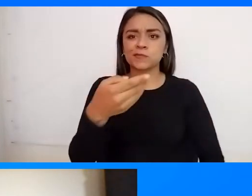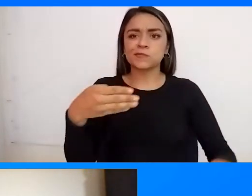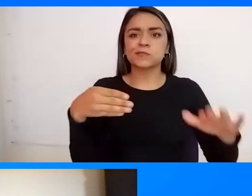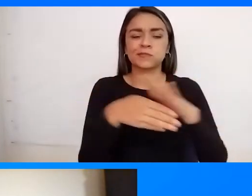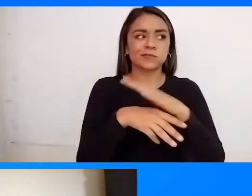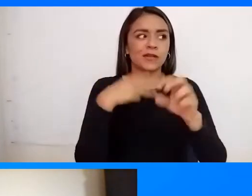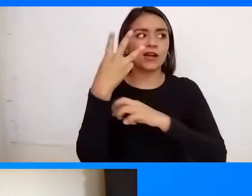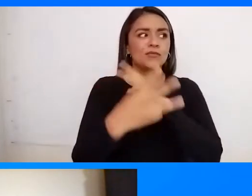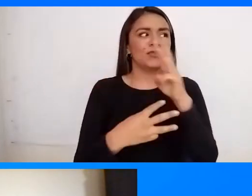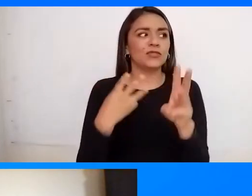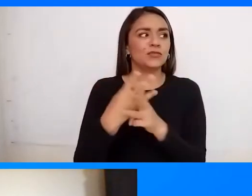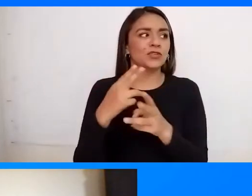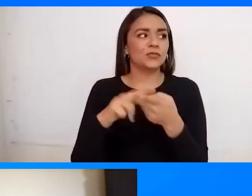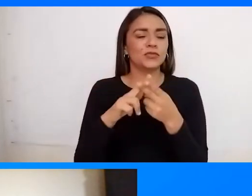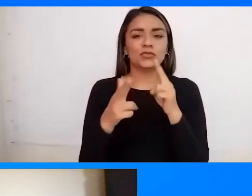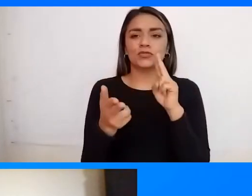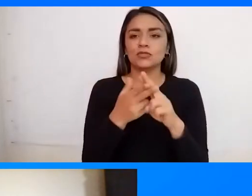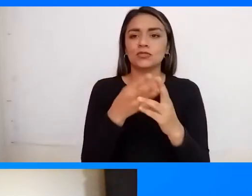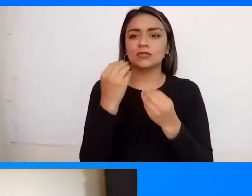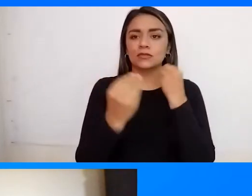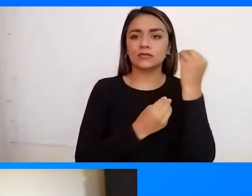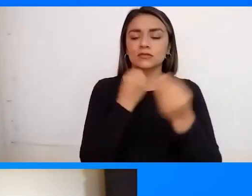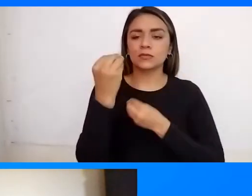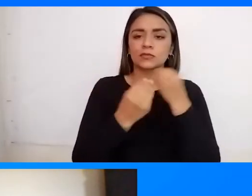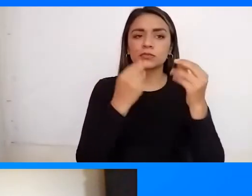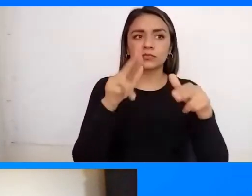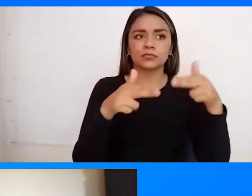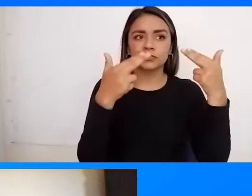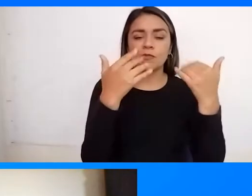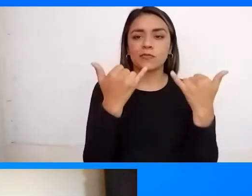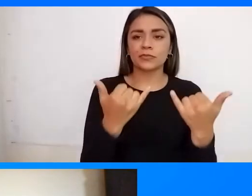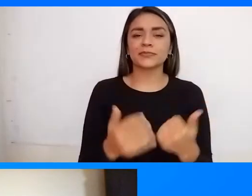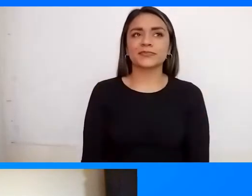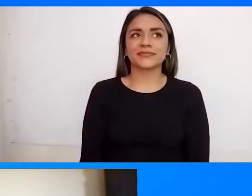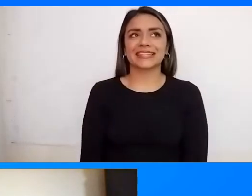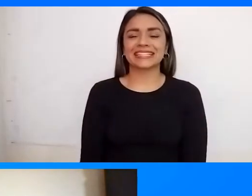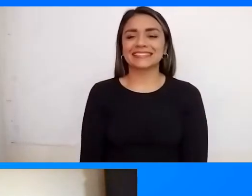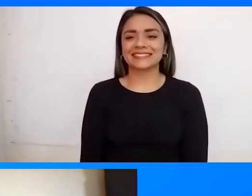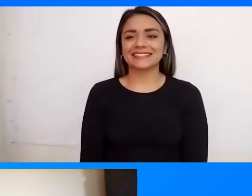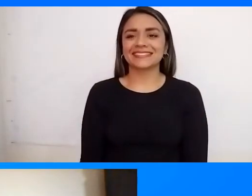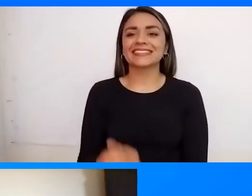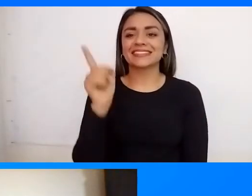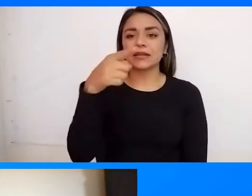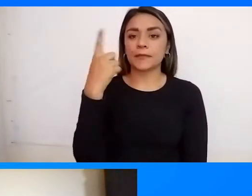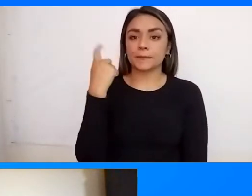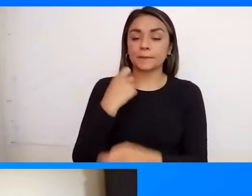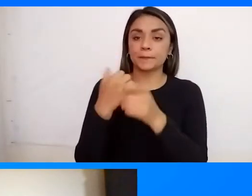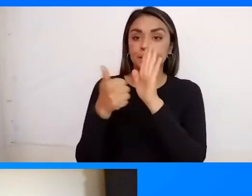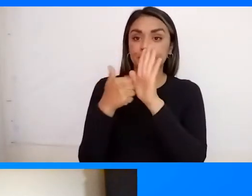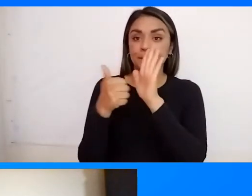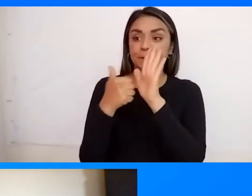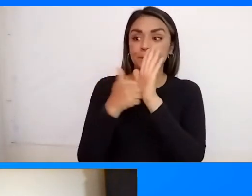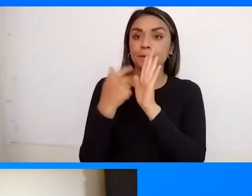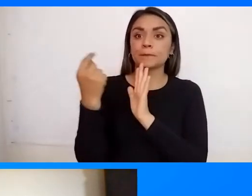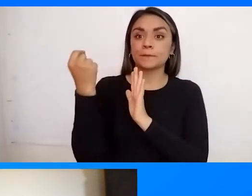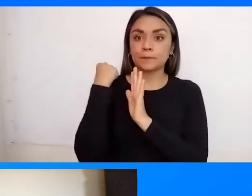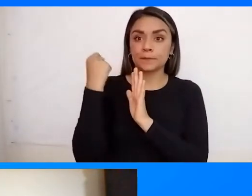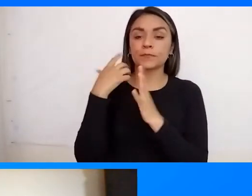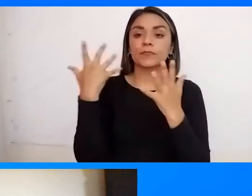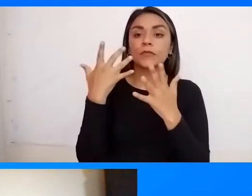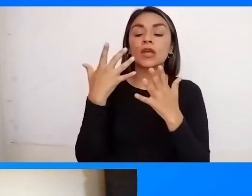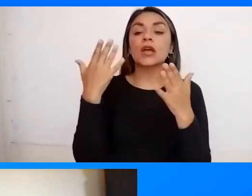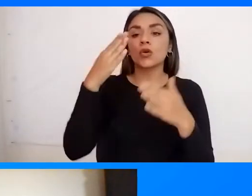mundial Pero ya tenemos acá Conexión Sí, profe También en la cátedra pasada tuvimos audiencia desde Cuba